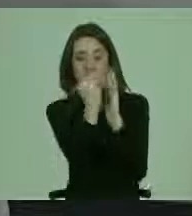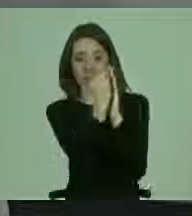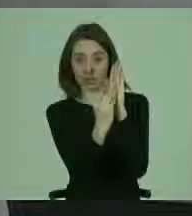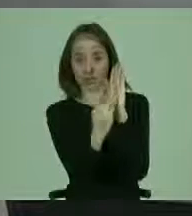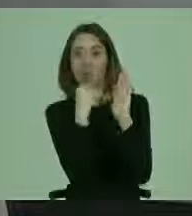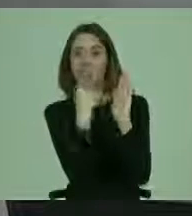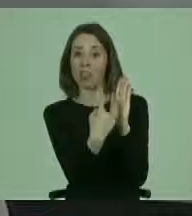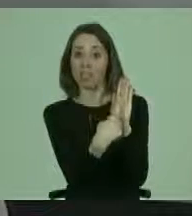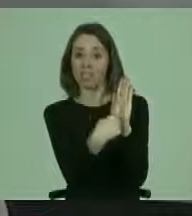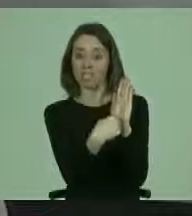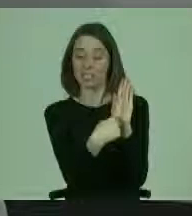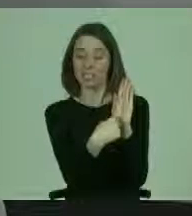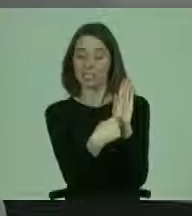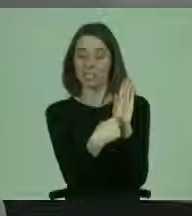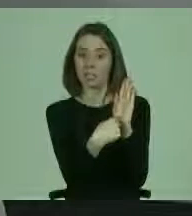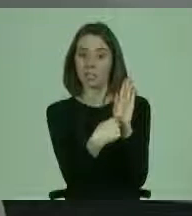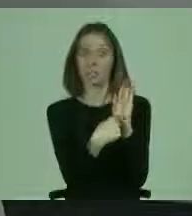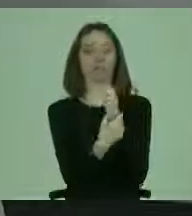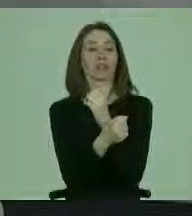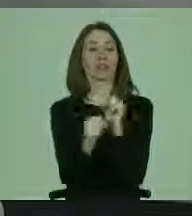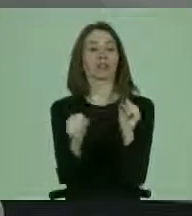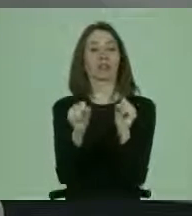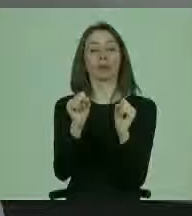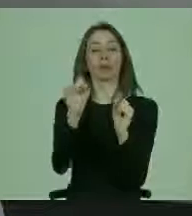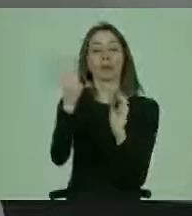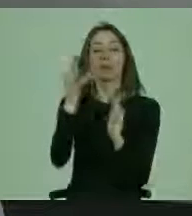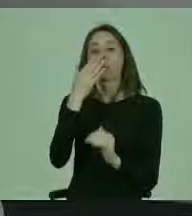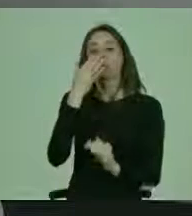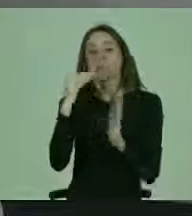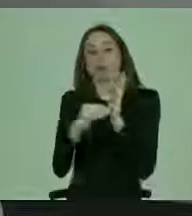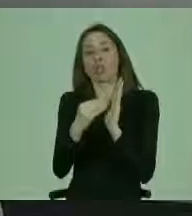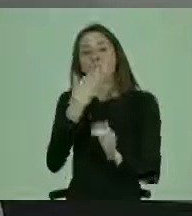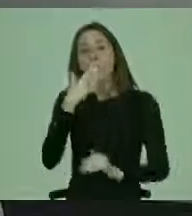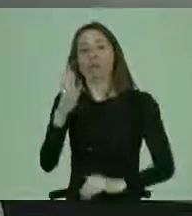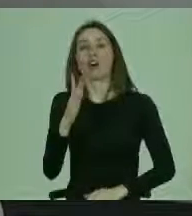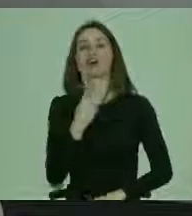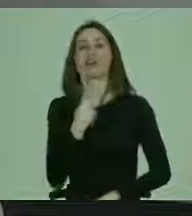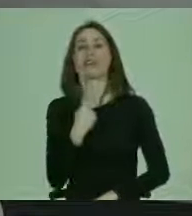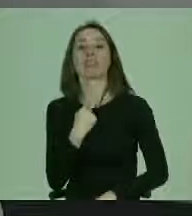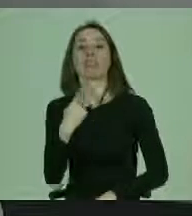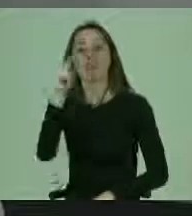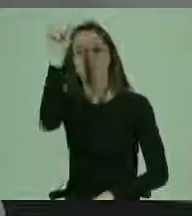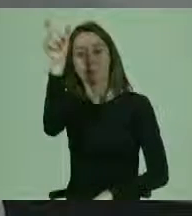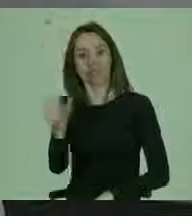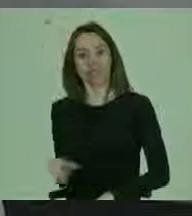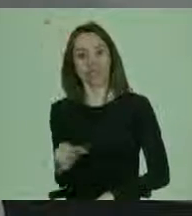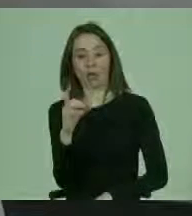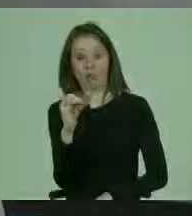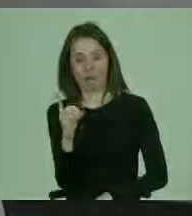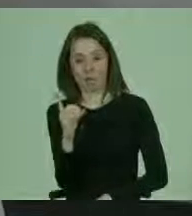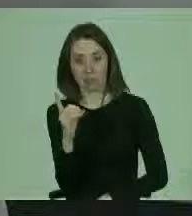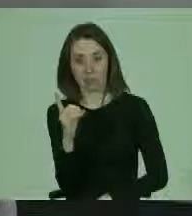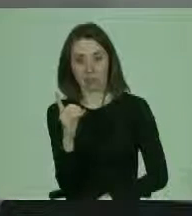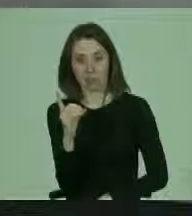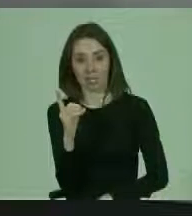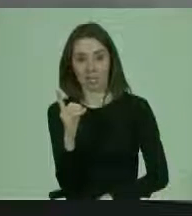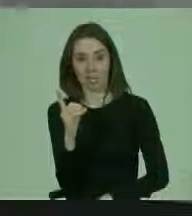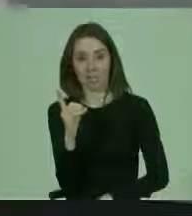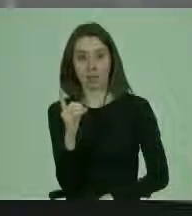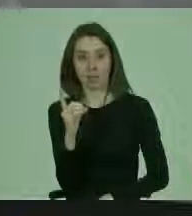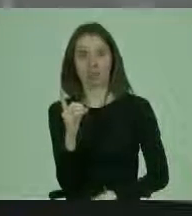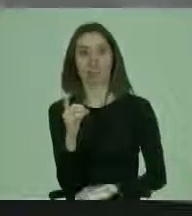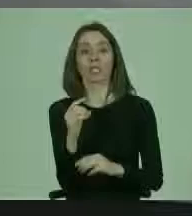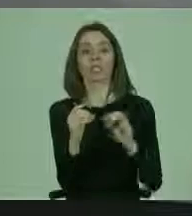señala que no es plausible considerar el mejor interés de la persona con discapacidad, que está situado en la